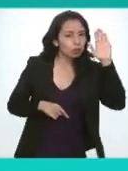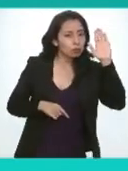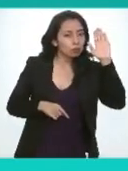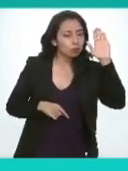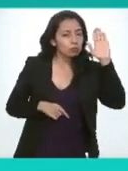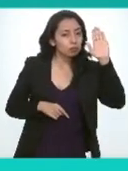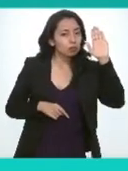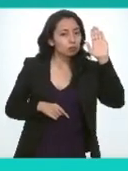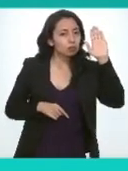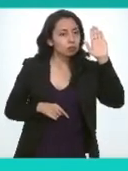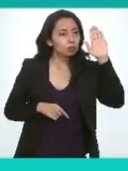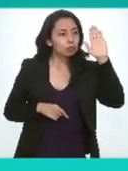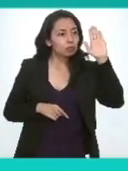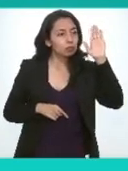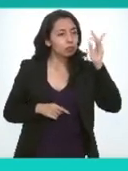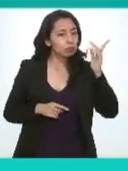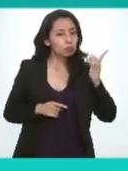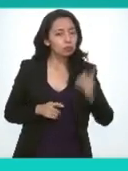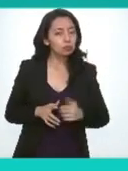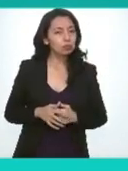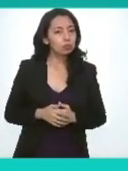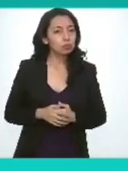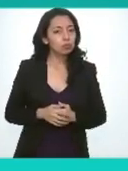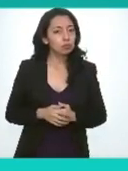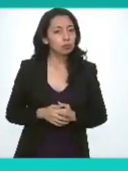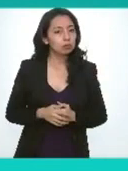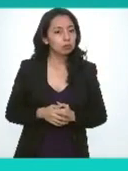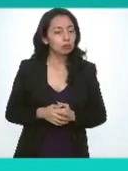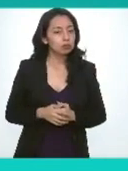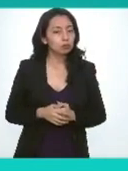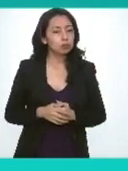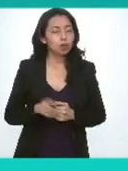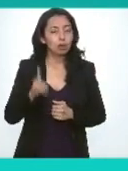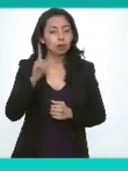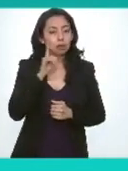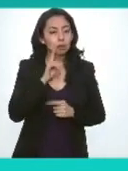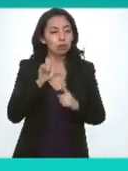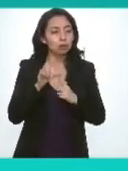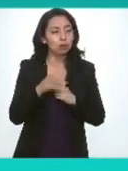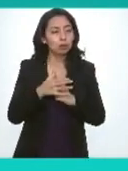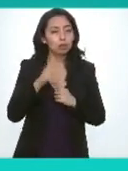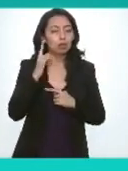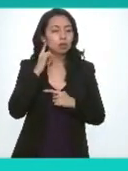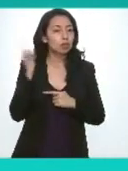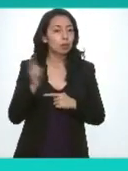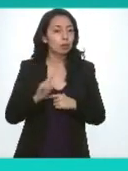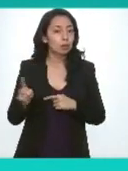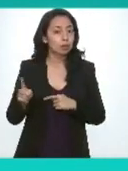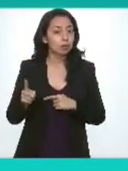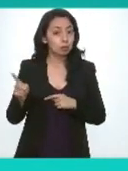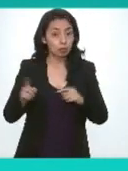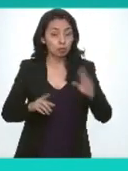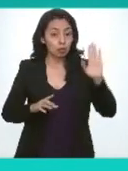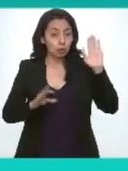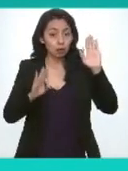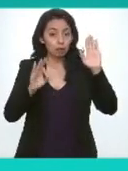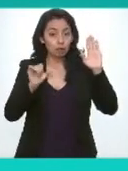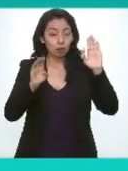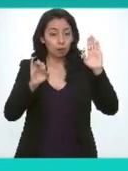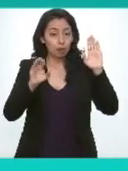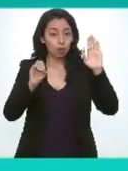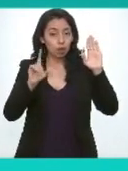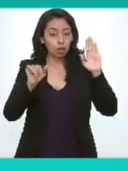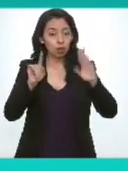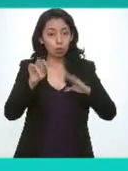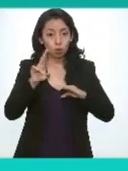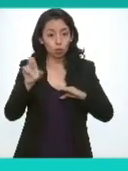antes de pasar al siguiente punto de la comisionada de Zacatecas Fabiola Torres la